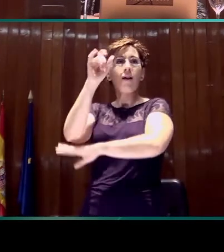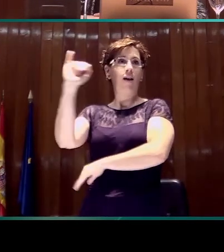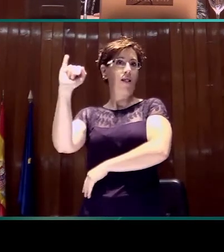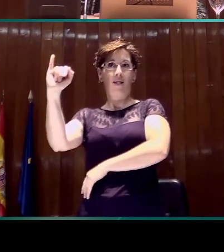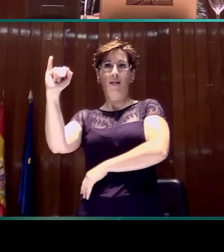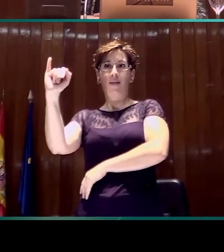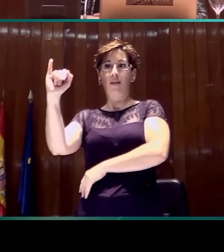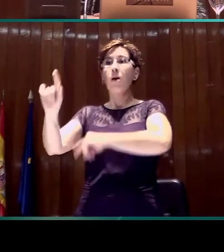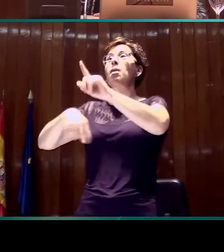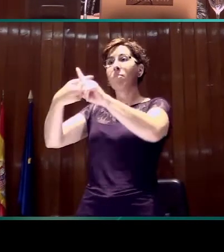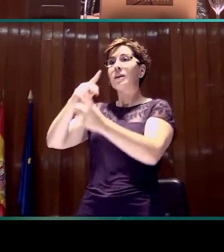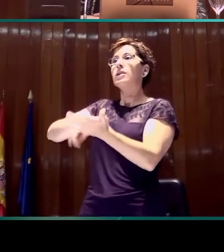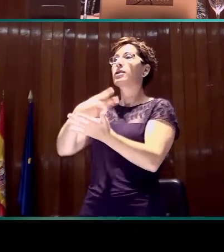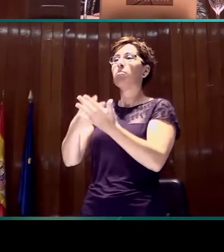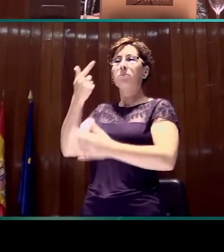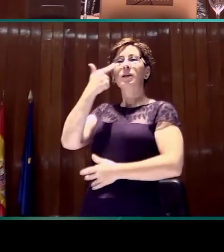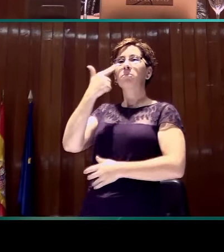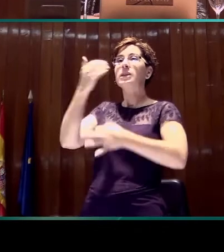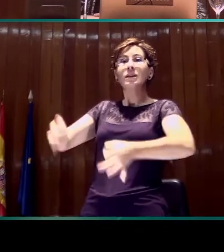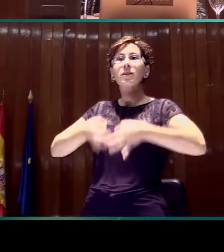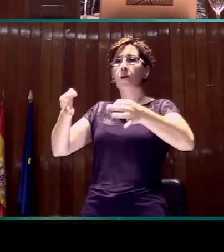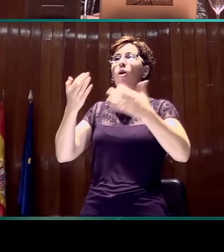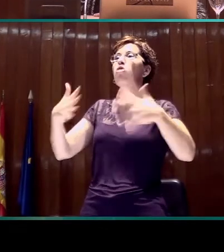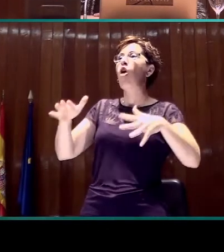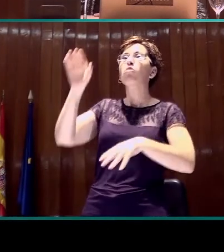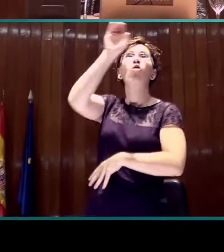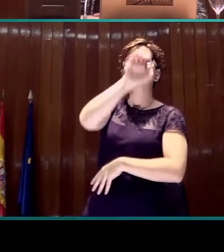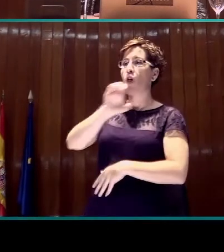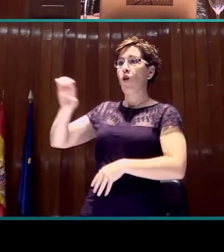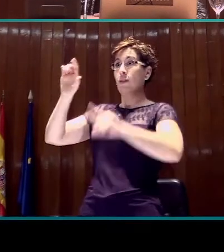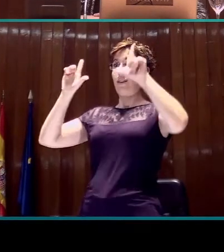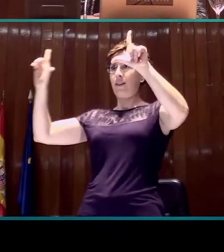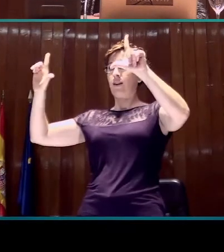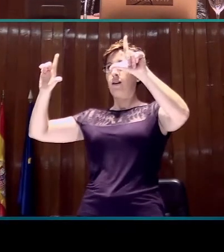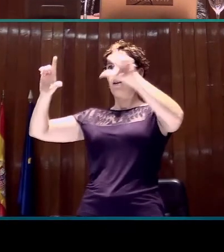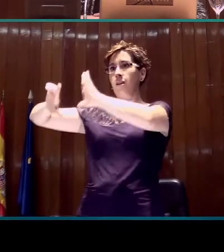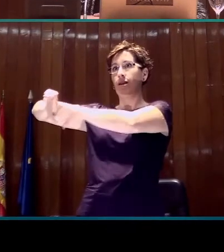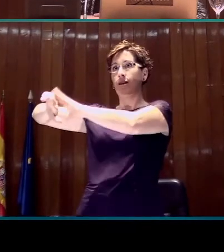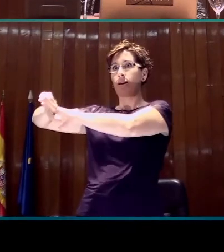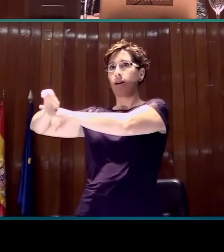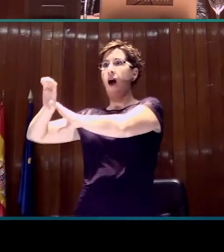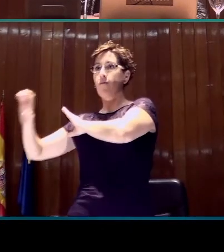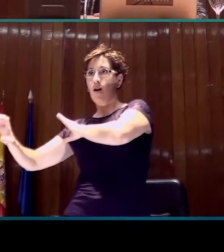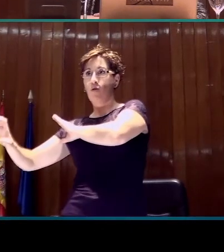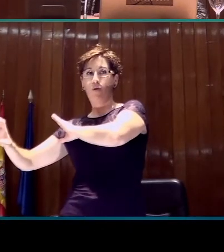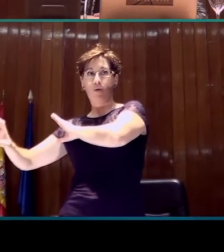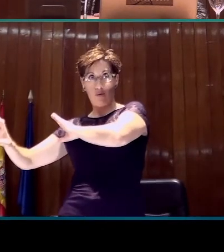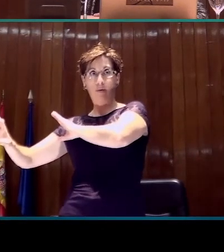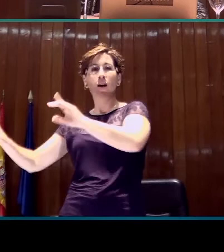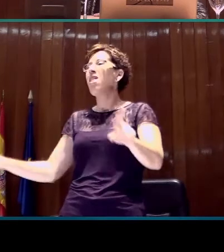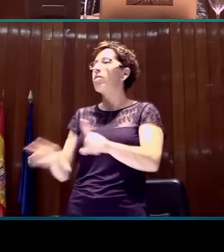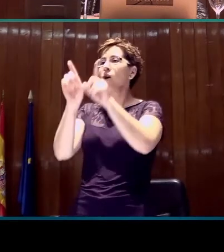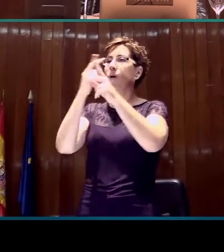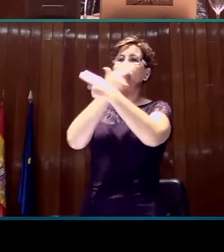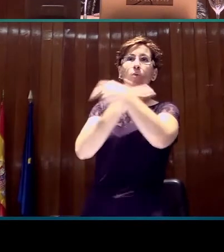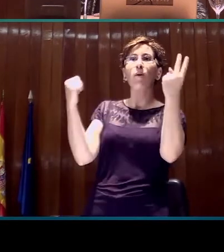aparece por defecto en el borde inferior derecho de la pantalla y que, con independencia de cadenas públicas o privadas, siempre se